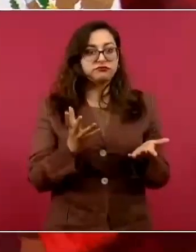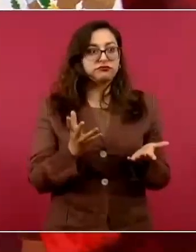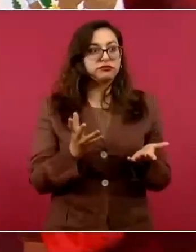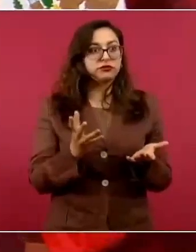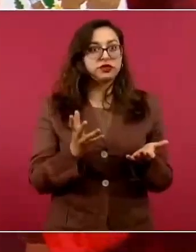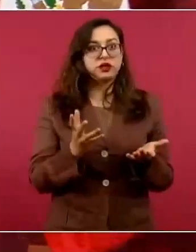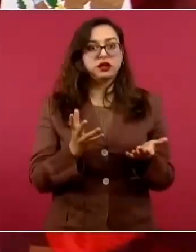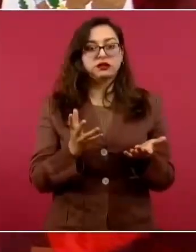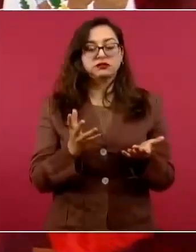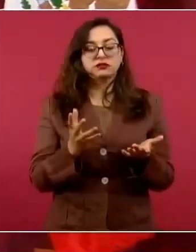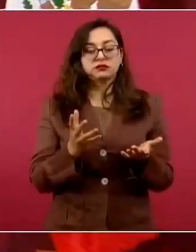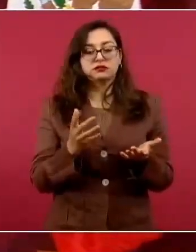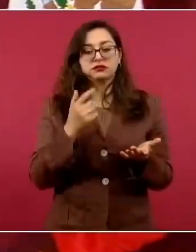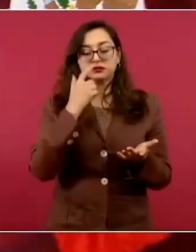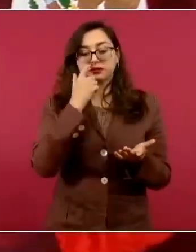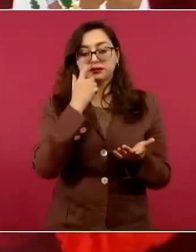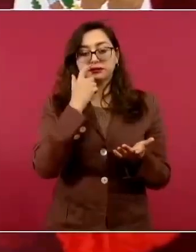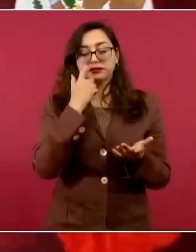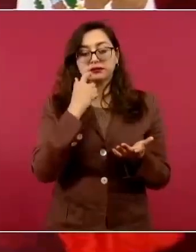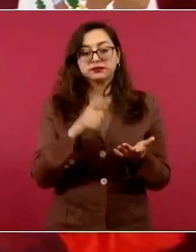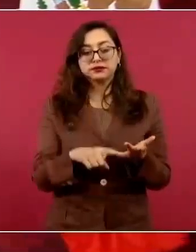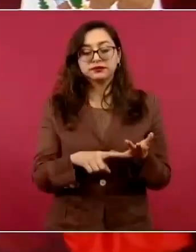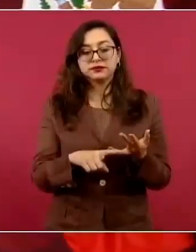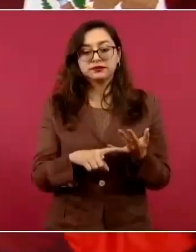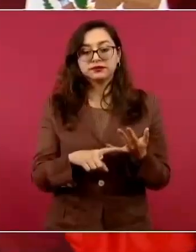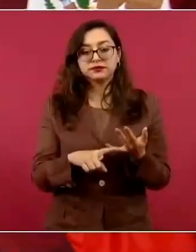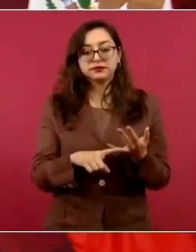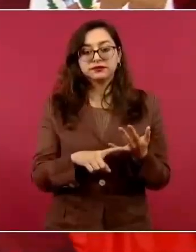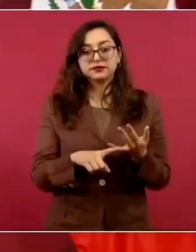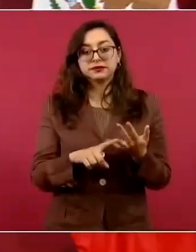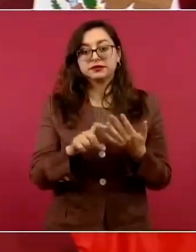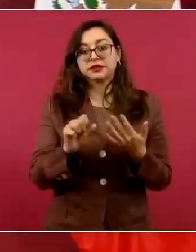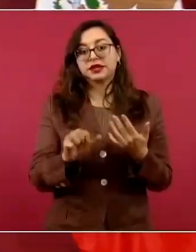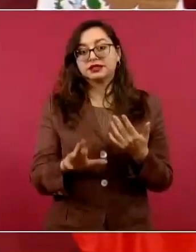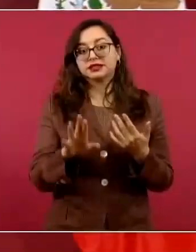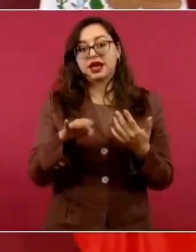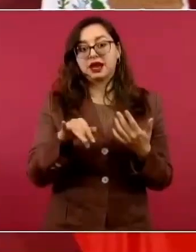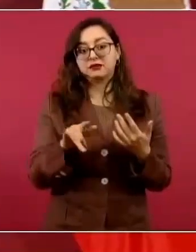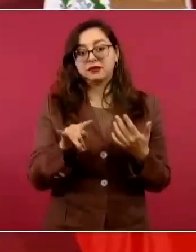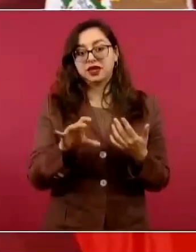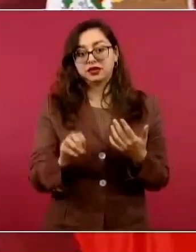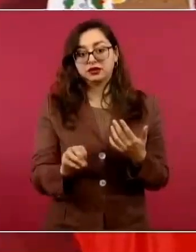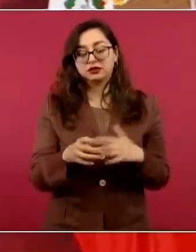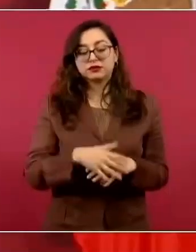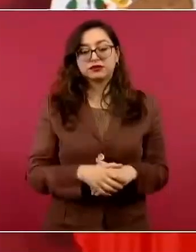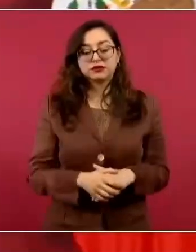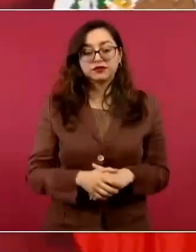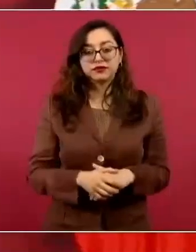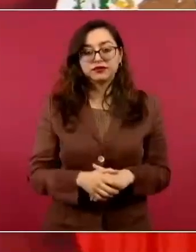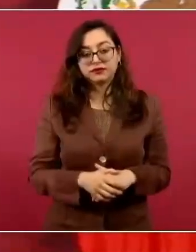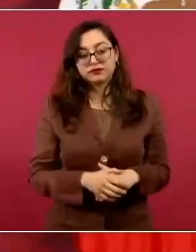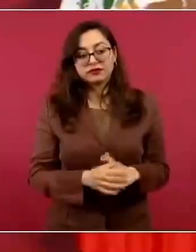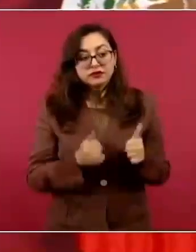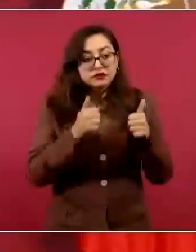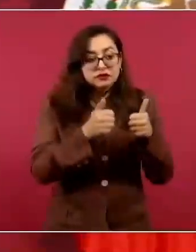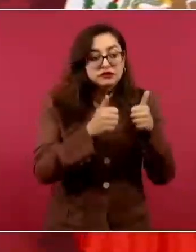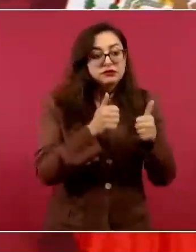Sarmiento, no,